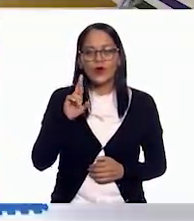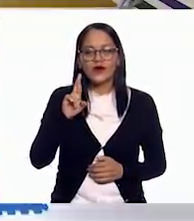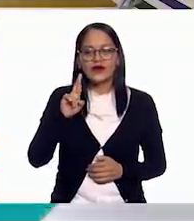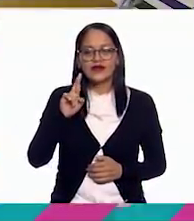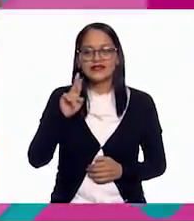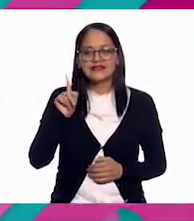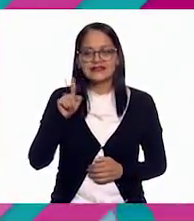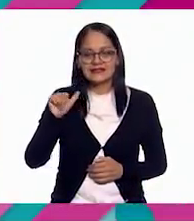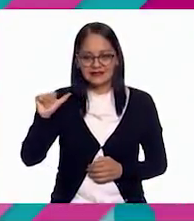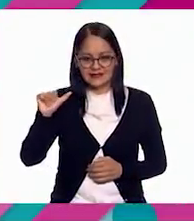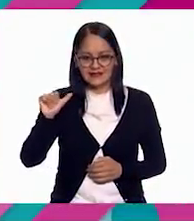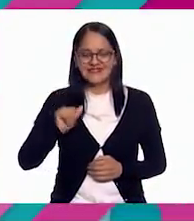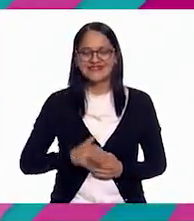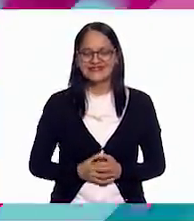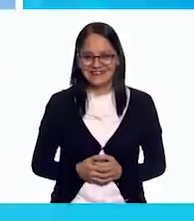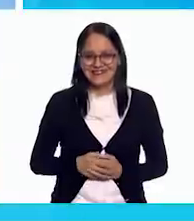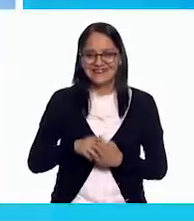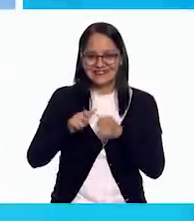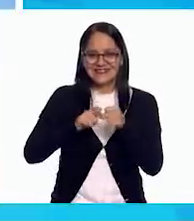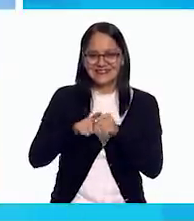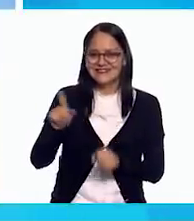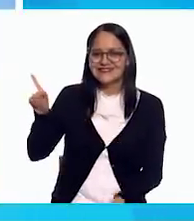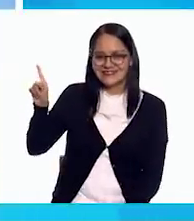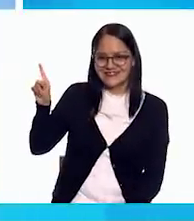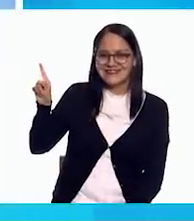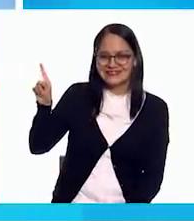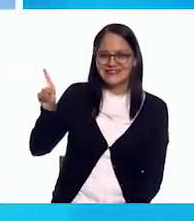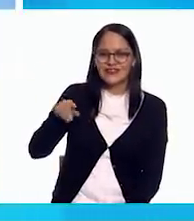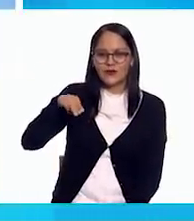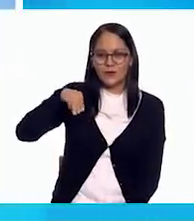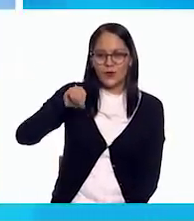Morsa. Muy bien. La morsa.